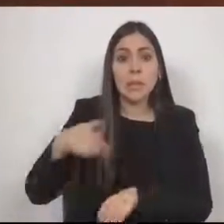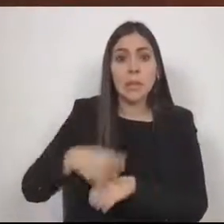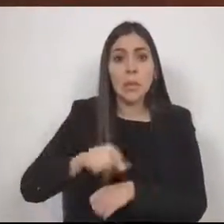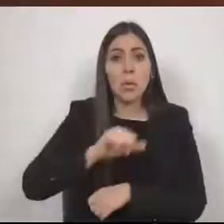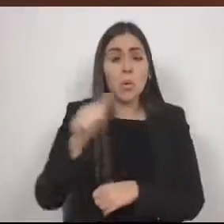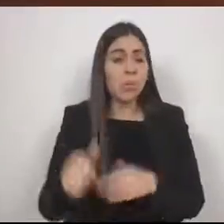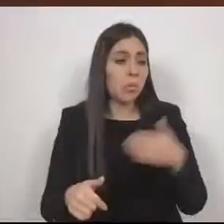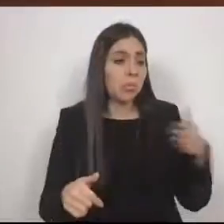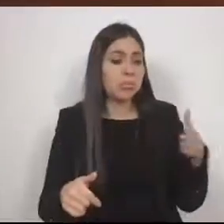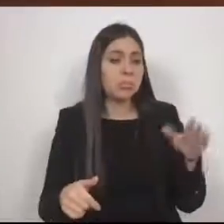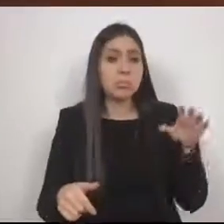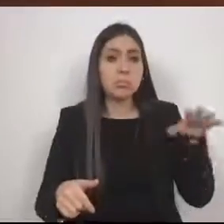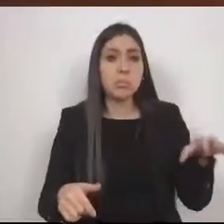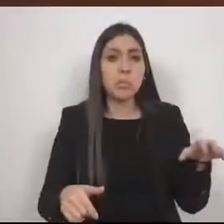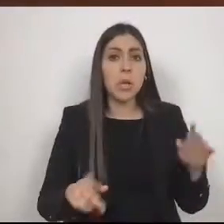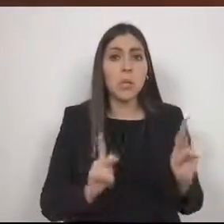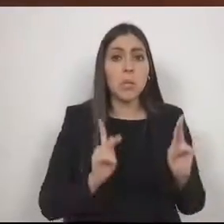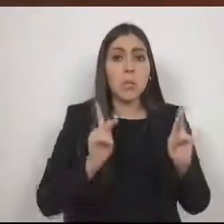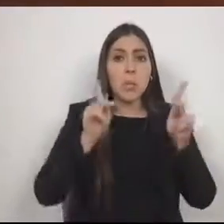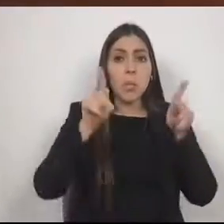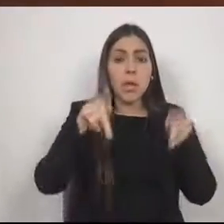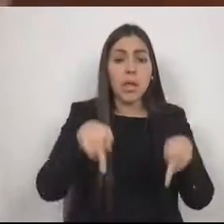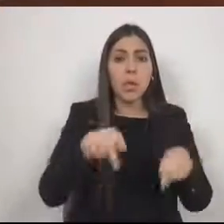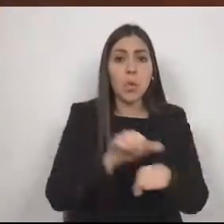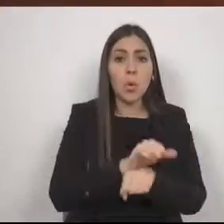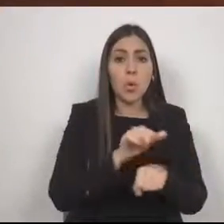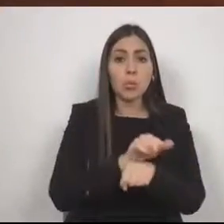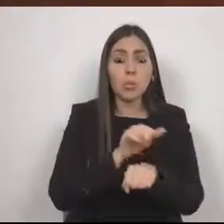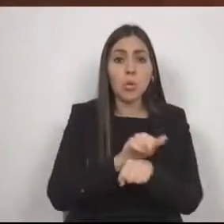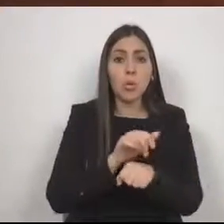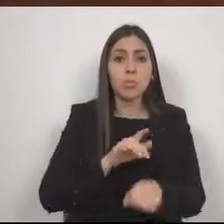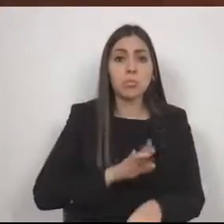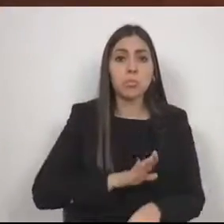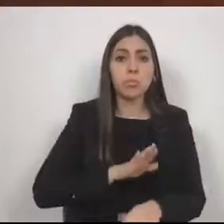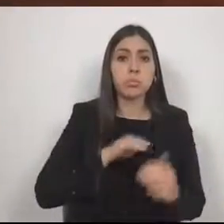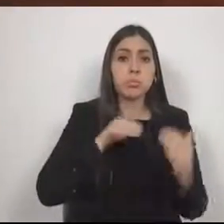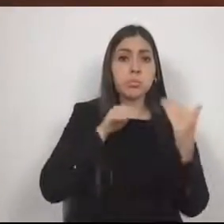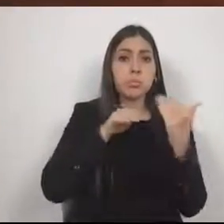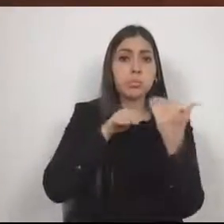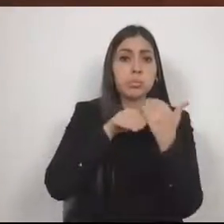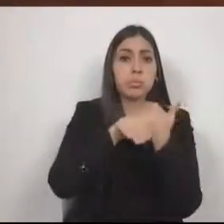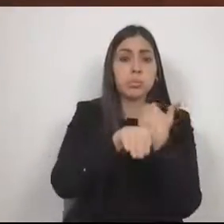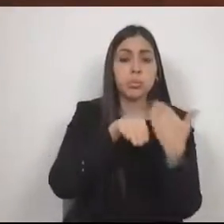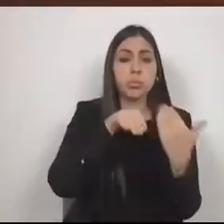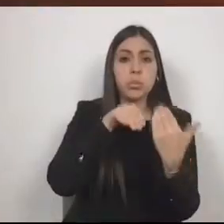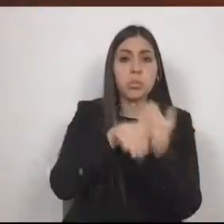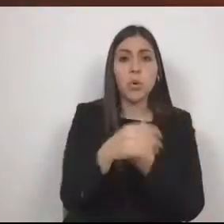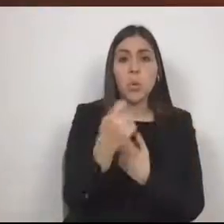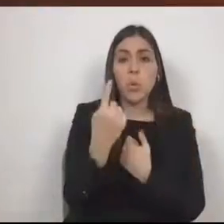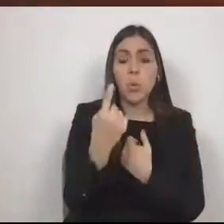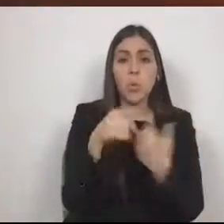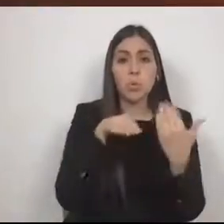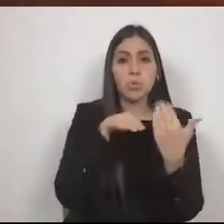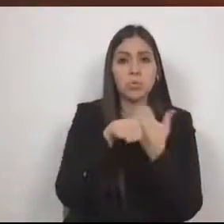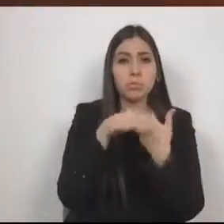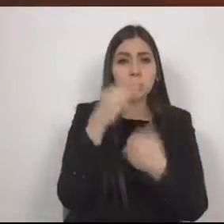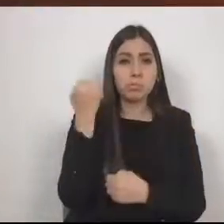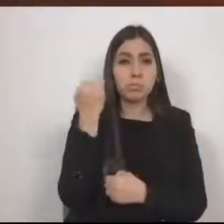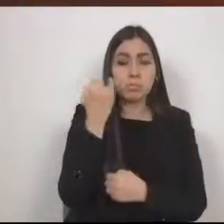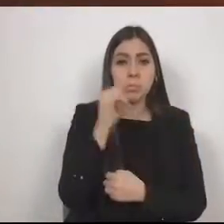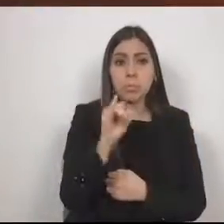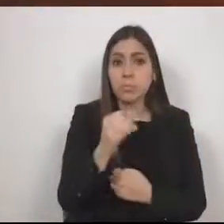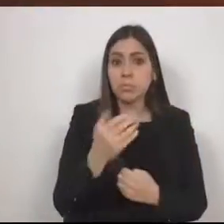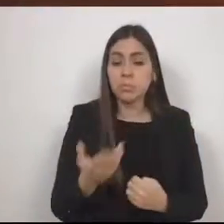vehicular de una ida y de venida que es obsoleto y que por supuesto que estaríamos